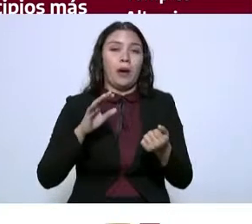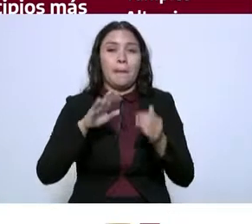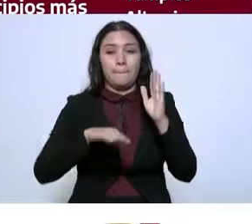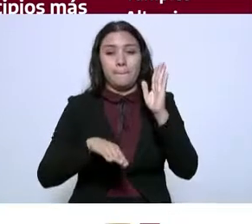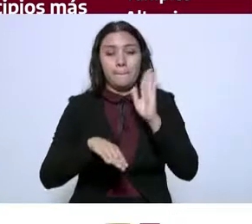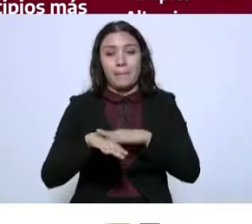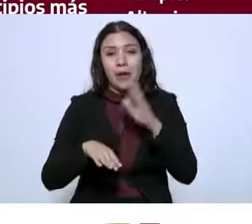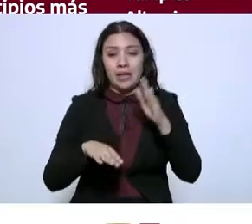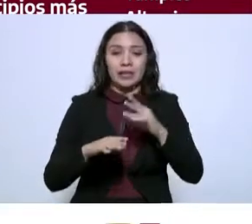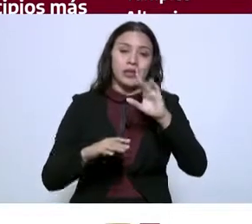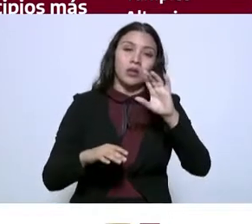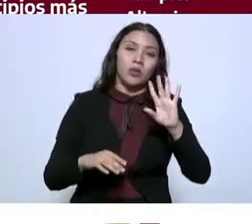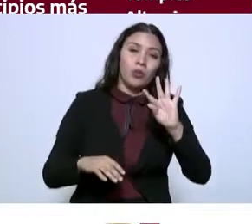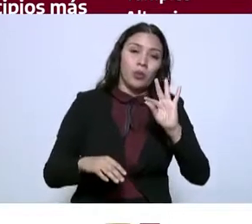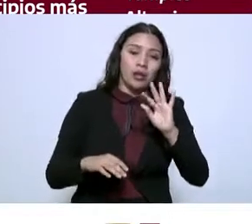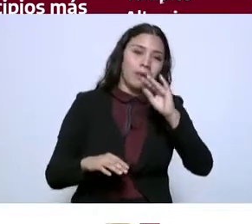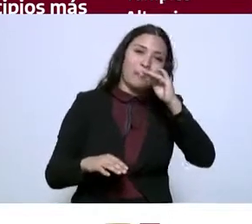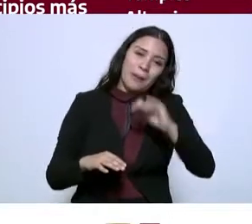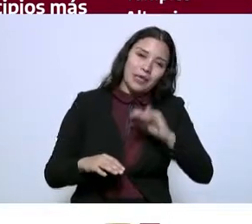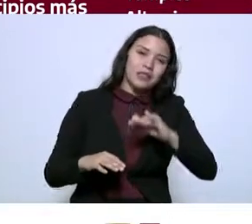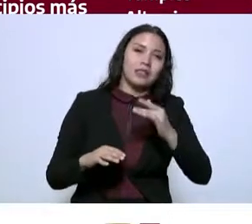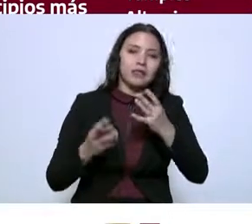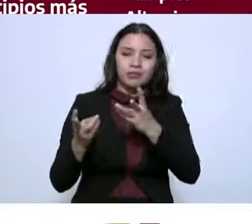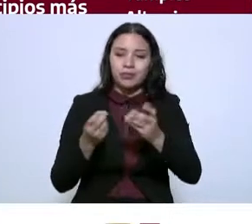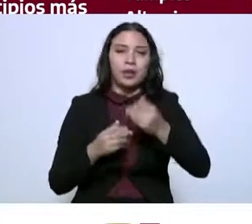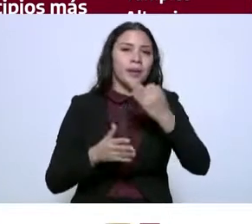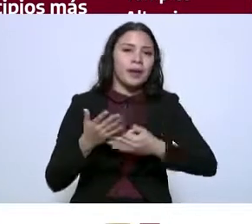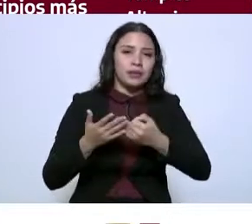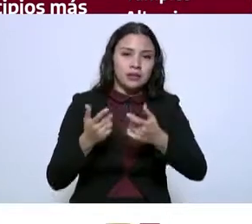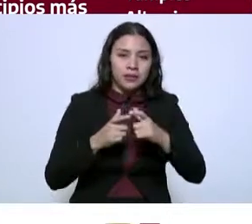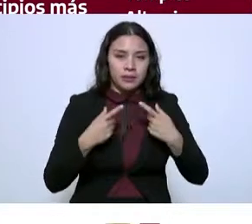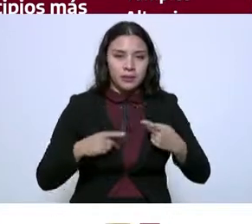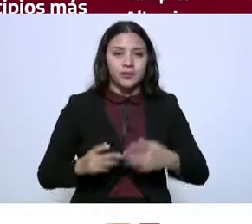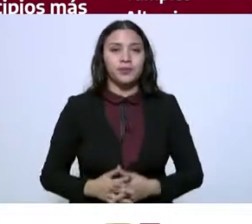municipios donde se distribuye el resto de la población.